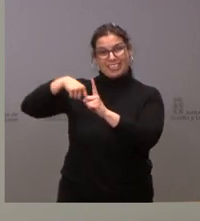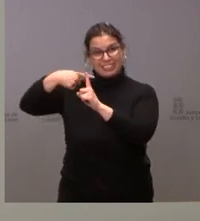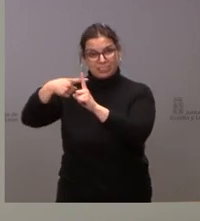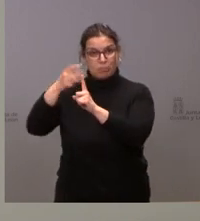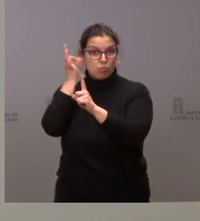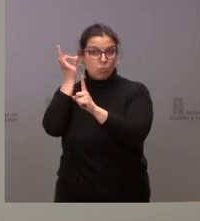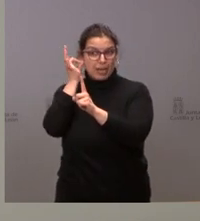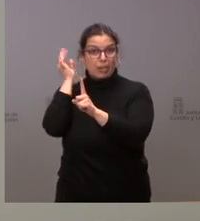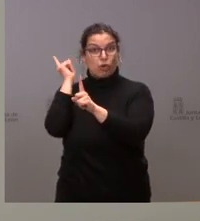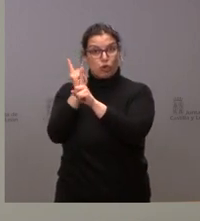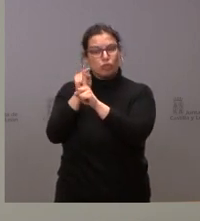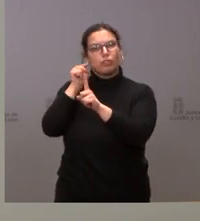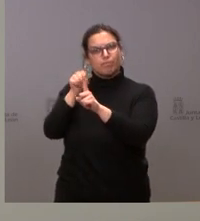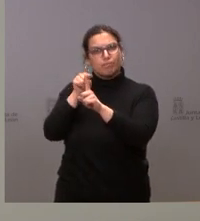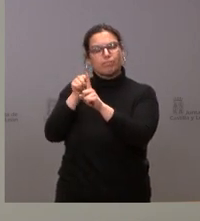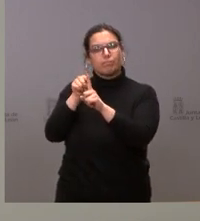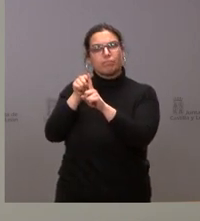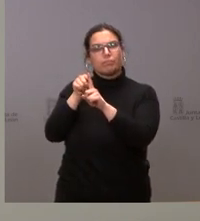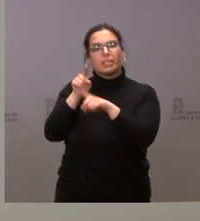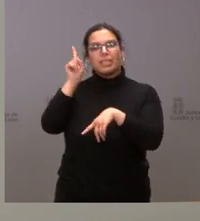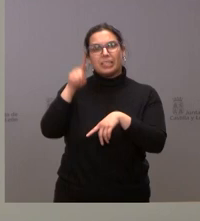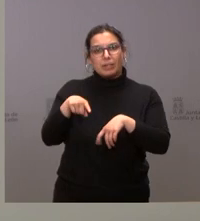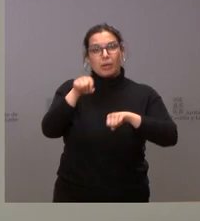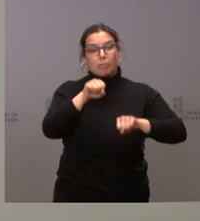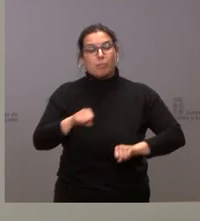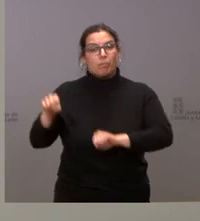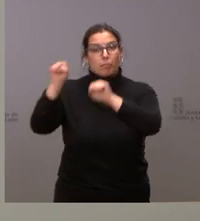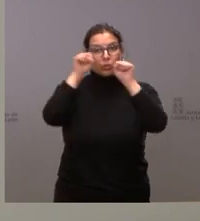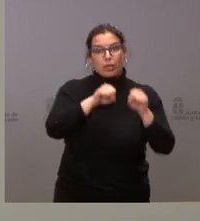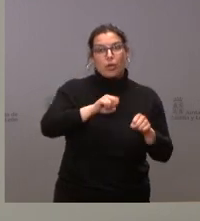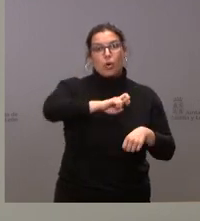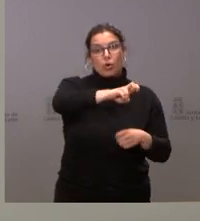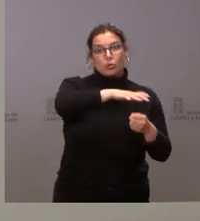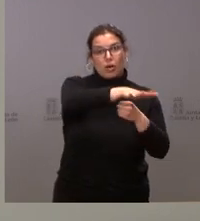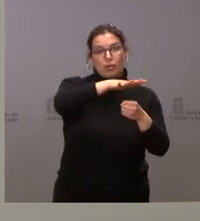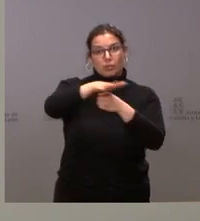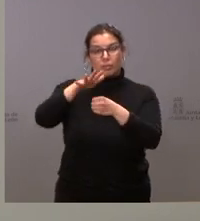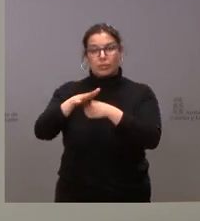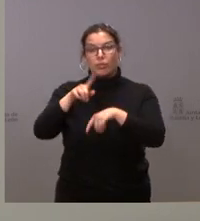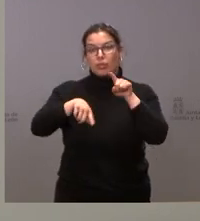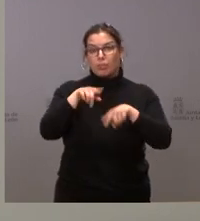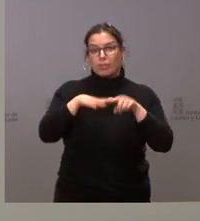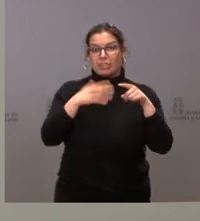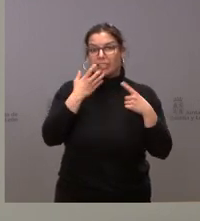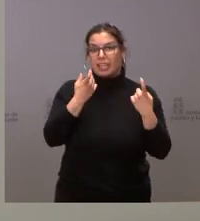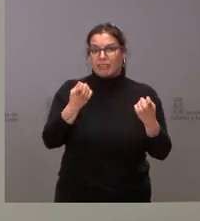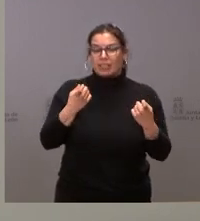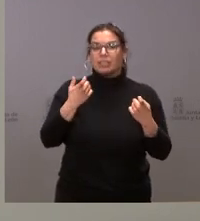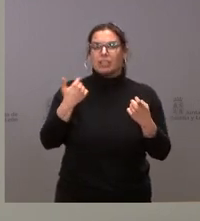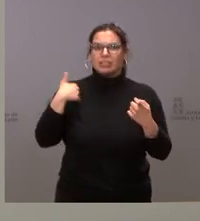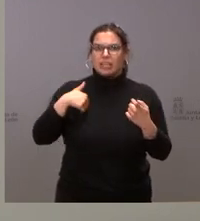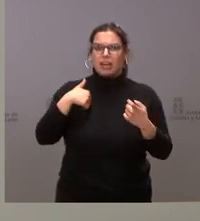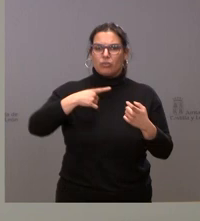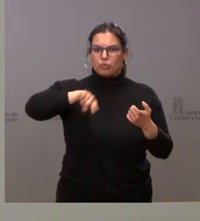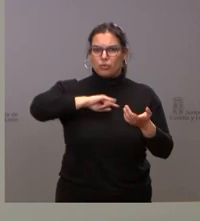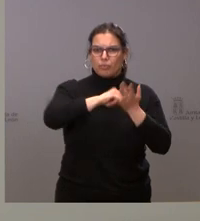también extender incluso la protección a otros ámbitos necesitados sobre los cuales veríamos trabajando, incluso en nuestro